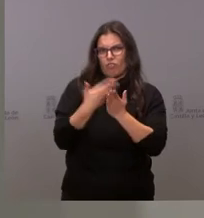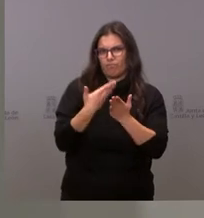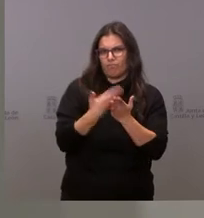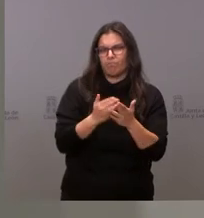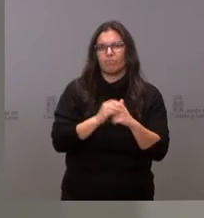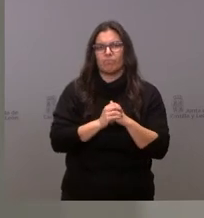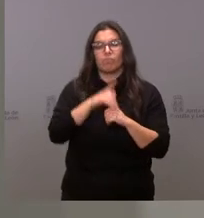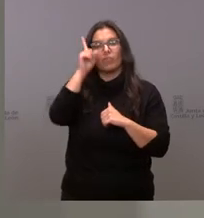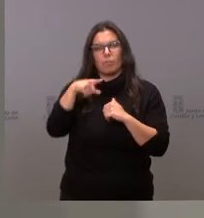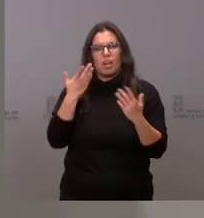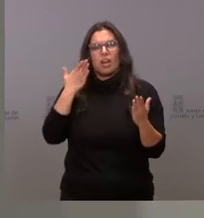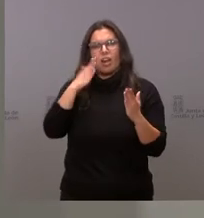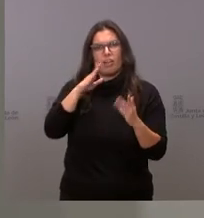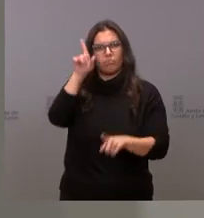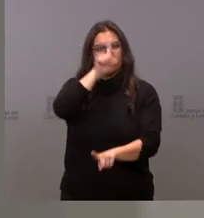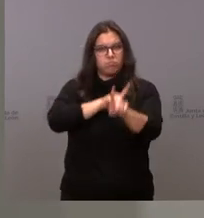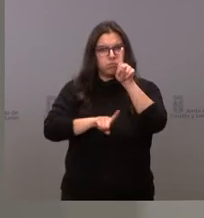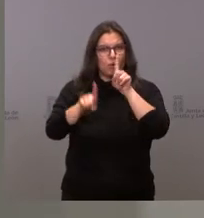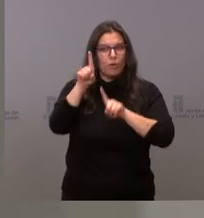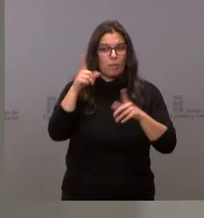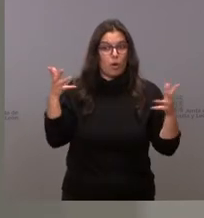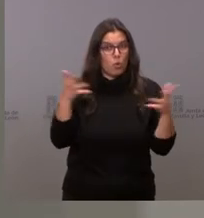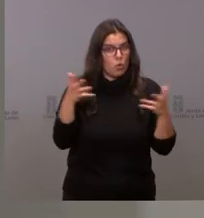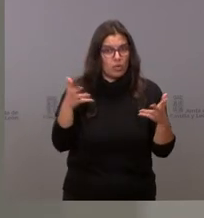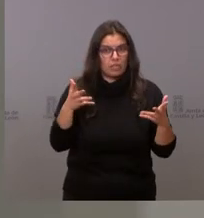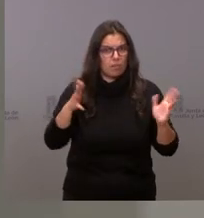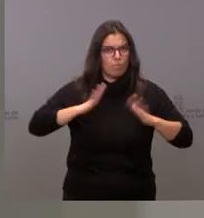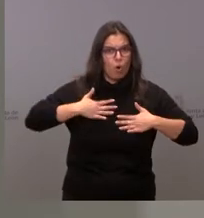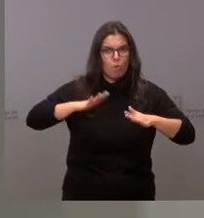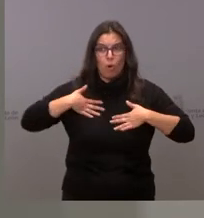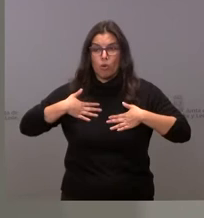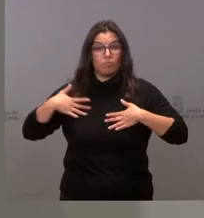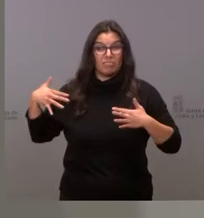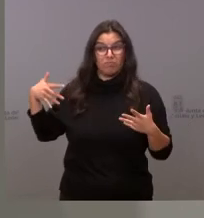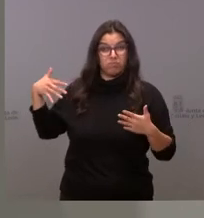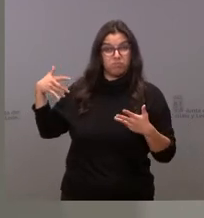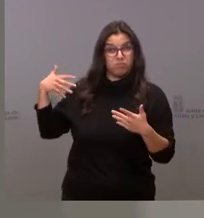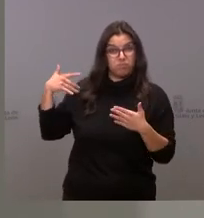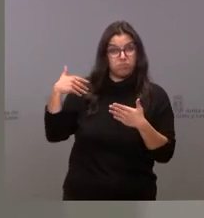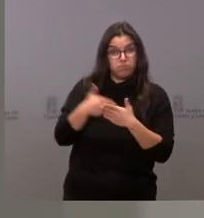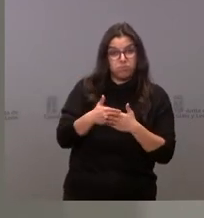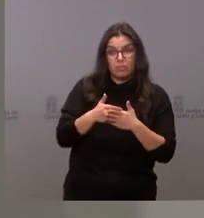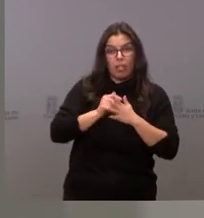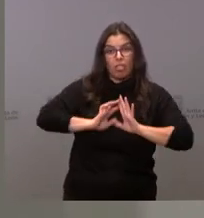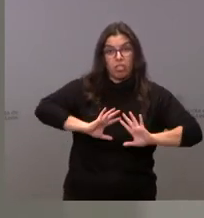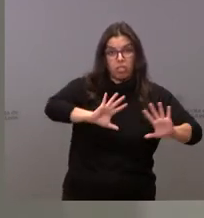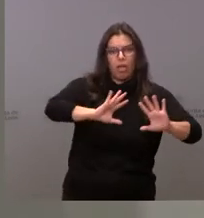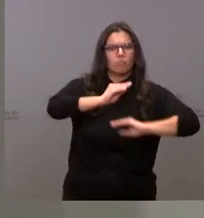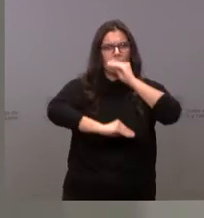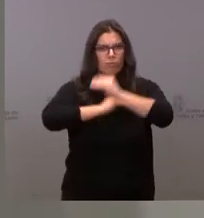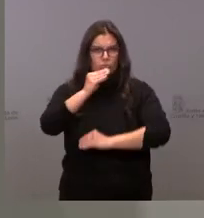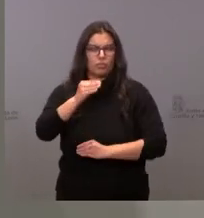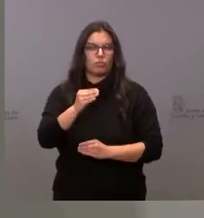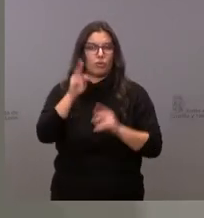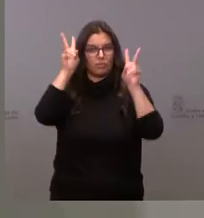afrontar problemas urgentes que llevan años sin afrontarse en la sanidad y eso es lo que me preocupa